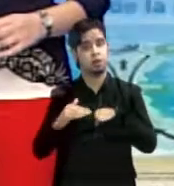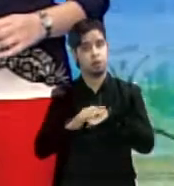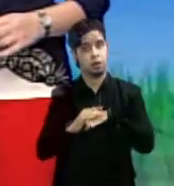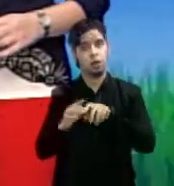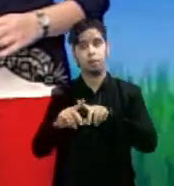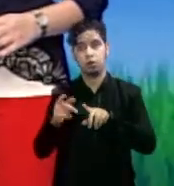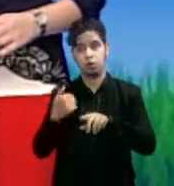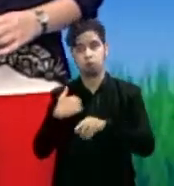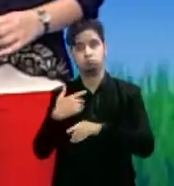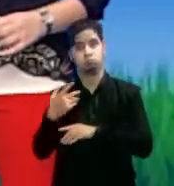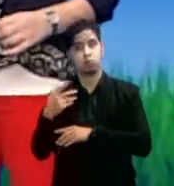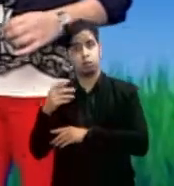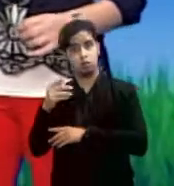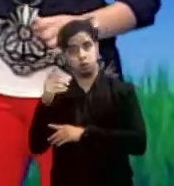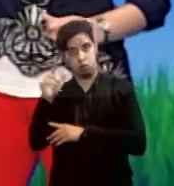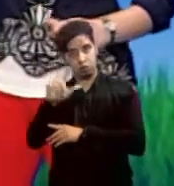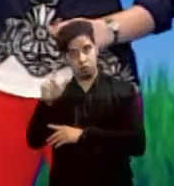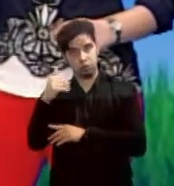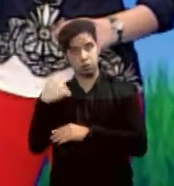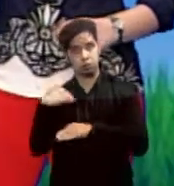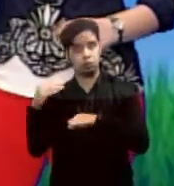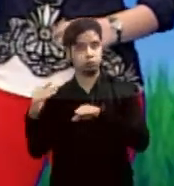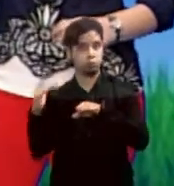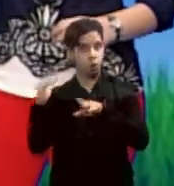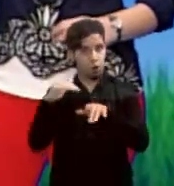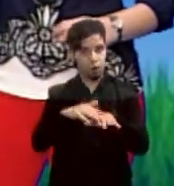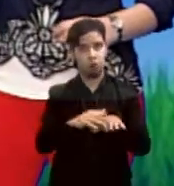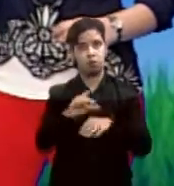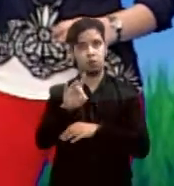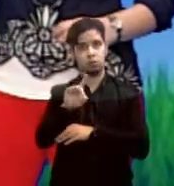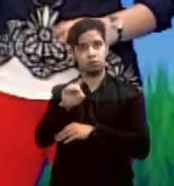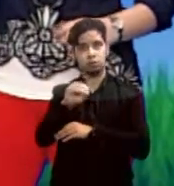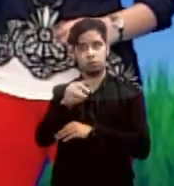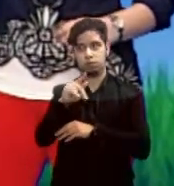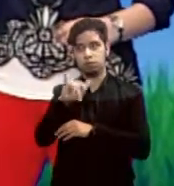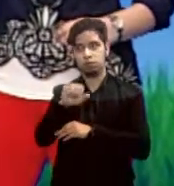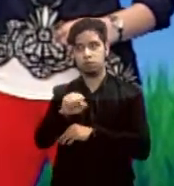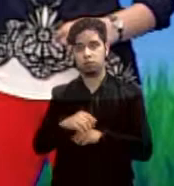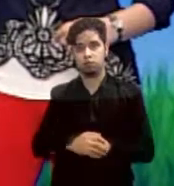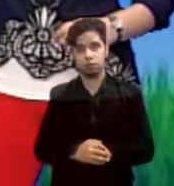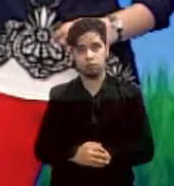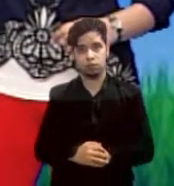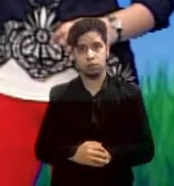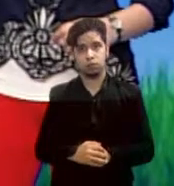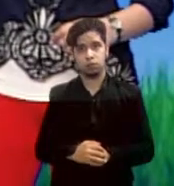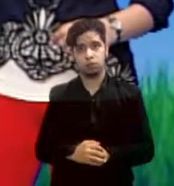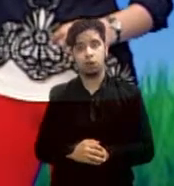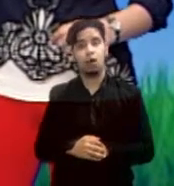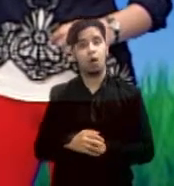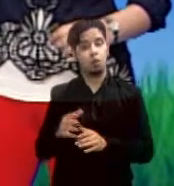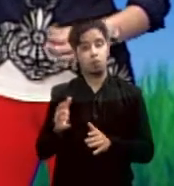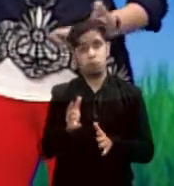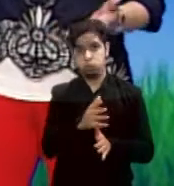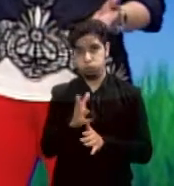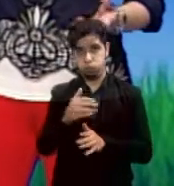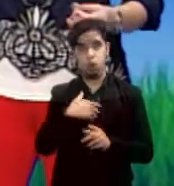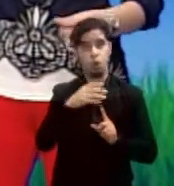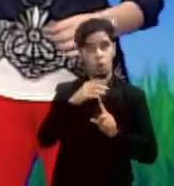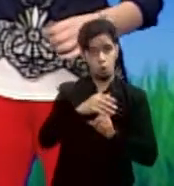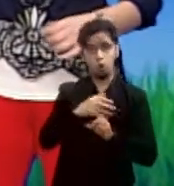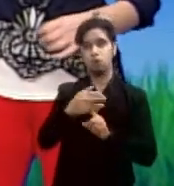pies de altura. La calidad del aire deteriorada. Tenemos niveles altos de polen y esporas de hongos alérgicos y asmáticos.